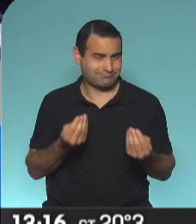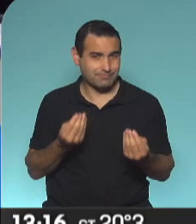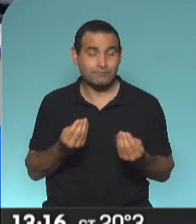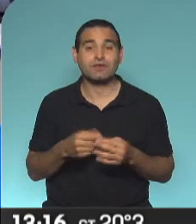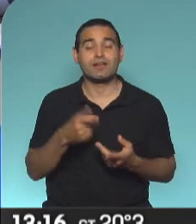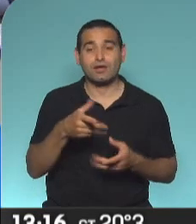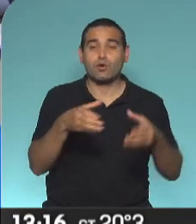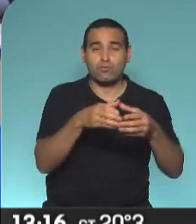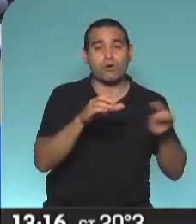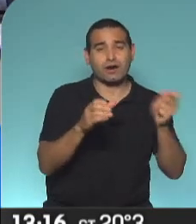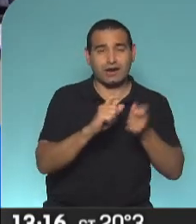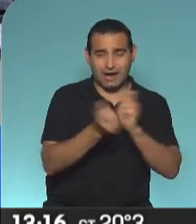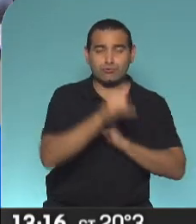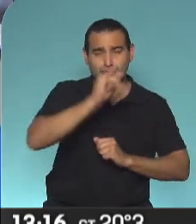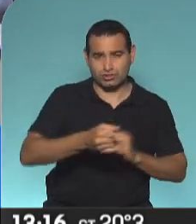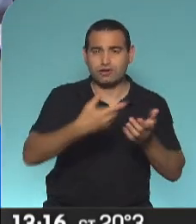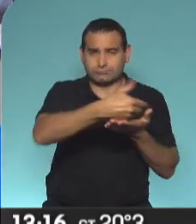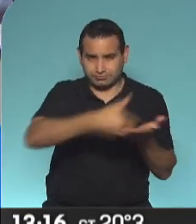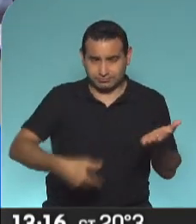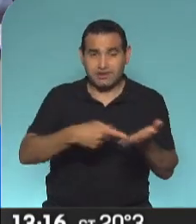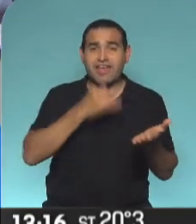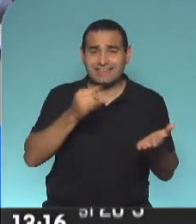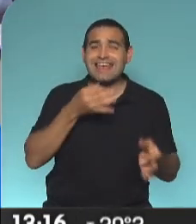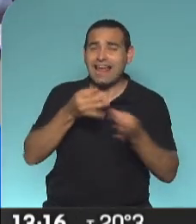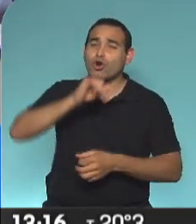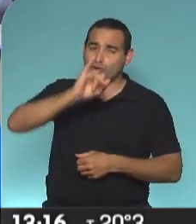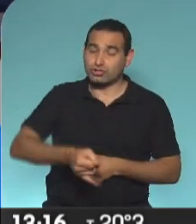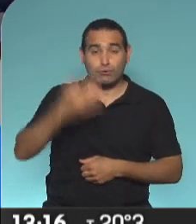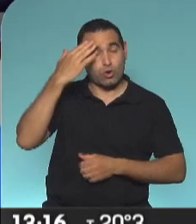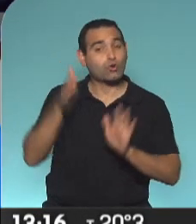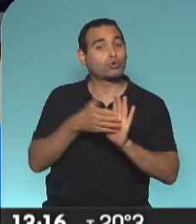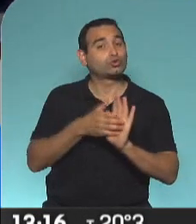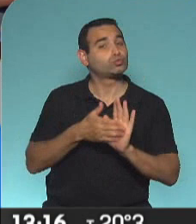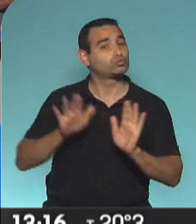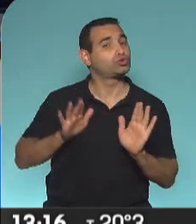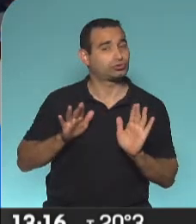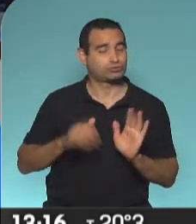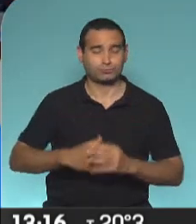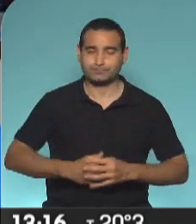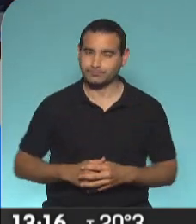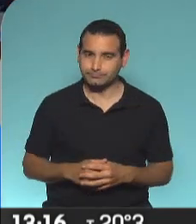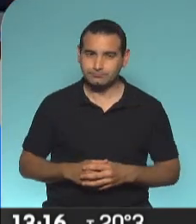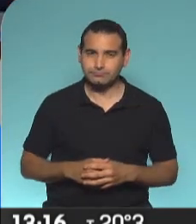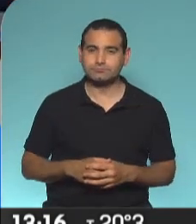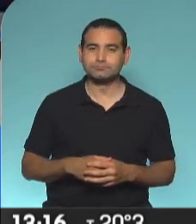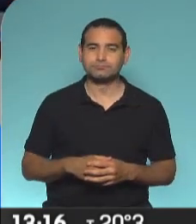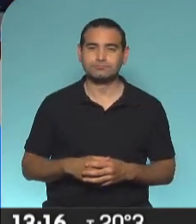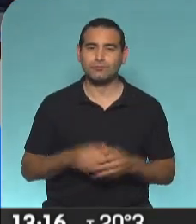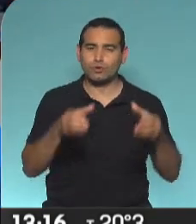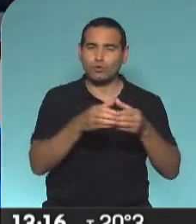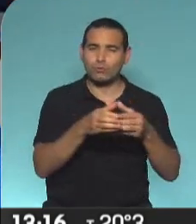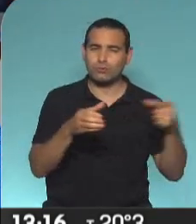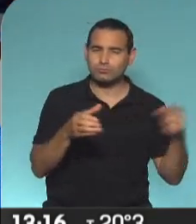comunicado de Juntos por el Cambio que dijo, estamos dispuestos al diálogo con la Constitución en la mano. Bueno, a ver, cuando empezaron las suspicacias por parte de la